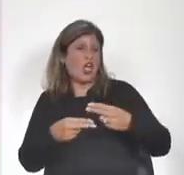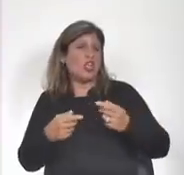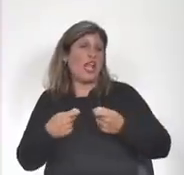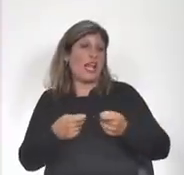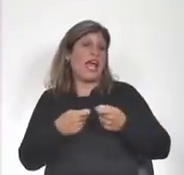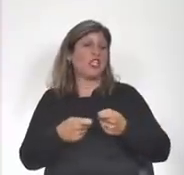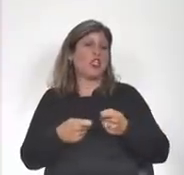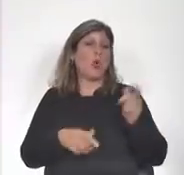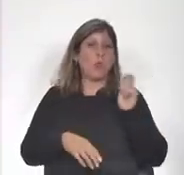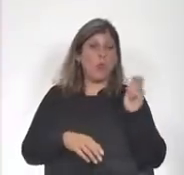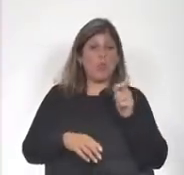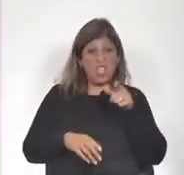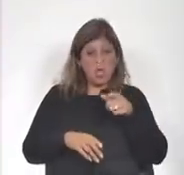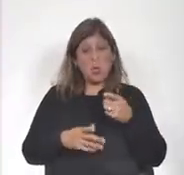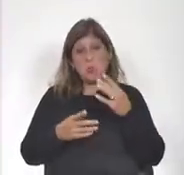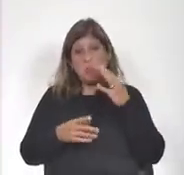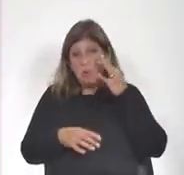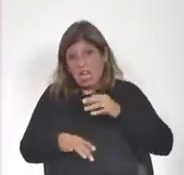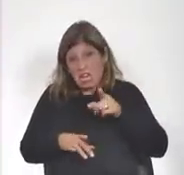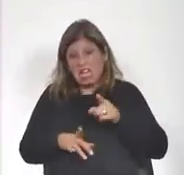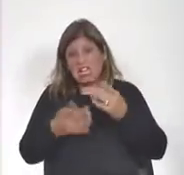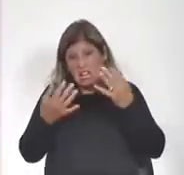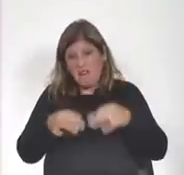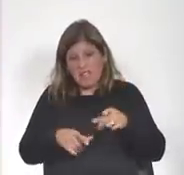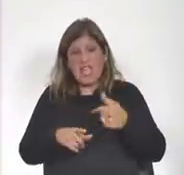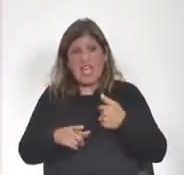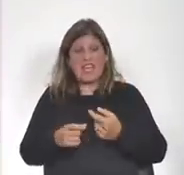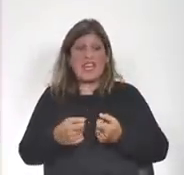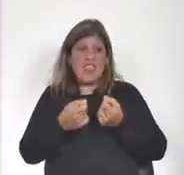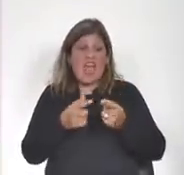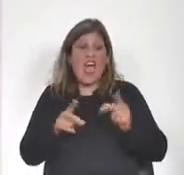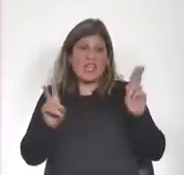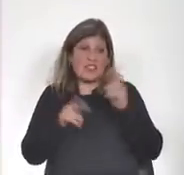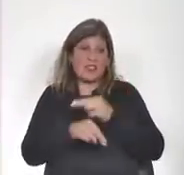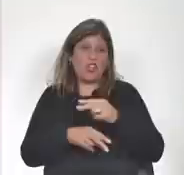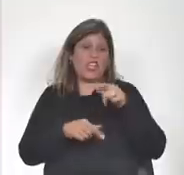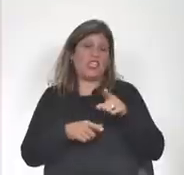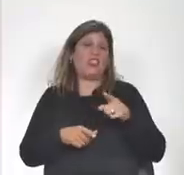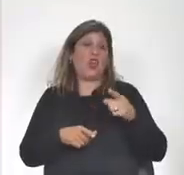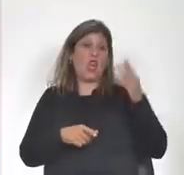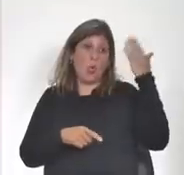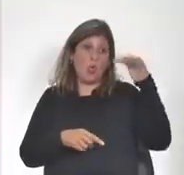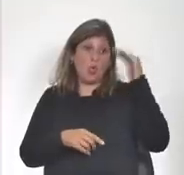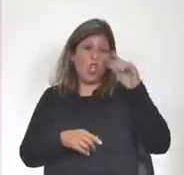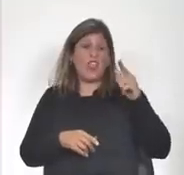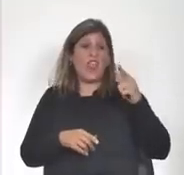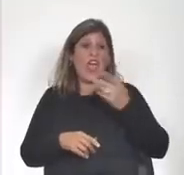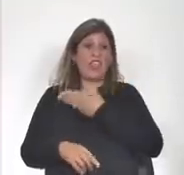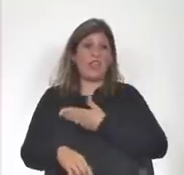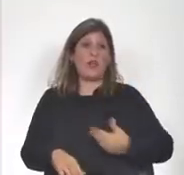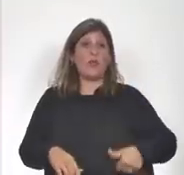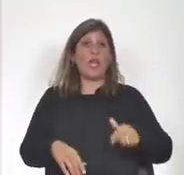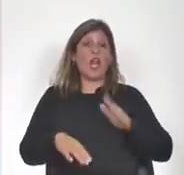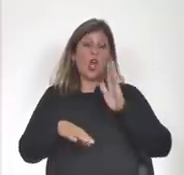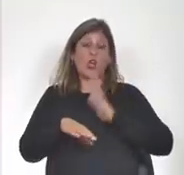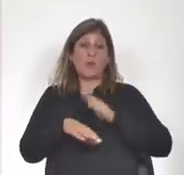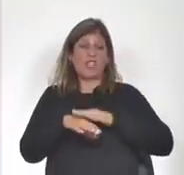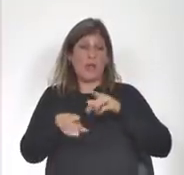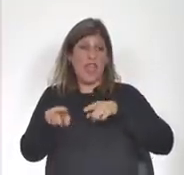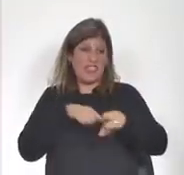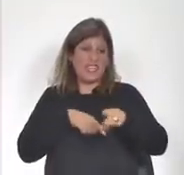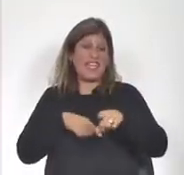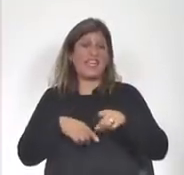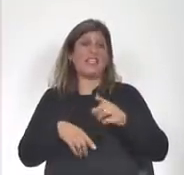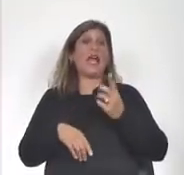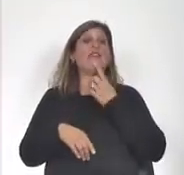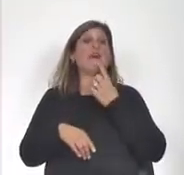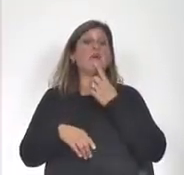público le parece adecuado conceder exoneraciones a un jerarca de gobierno con responsabilidad directa en la